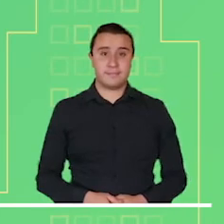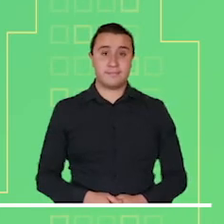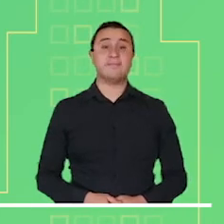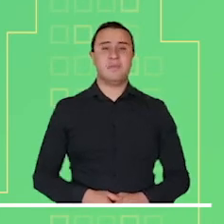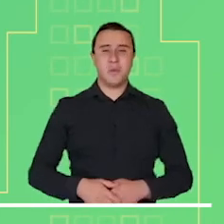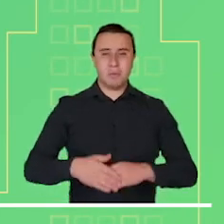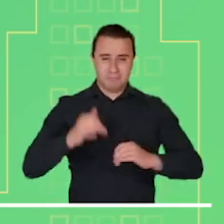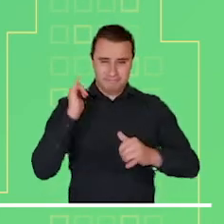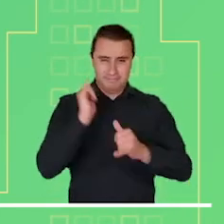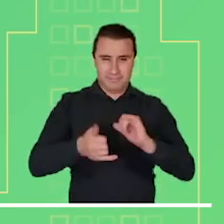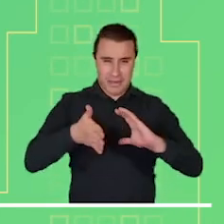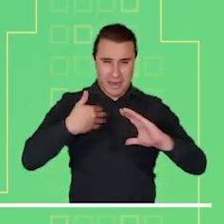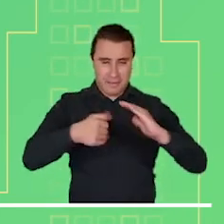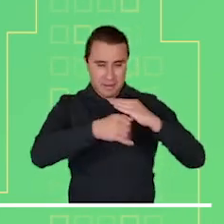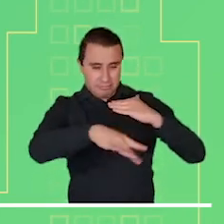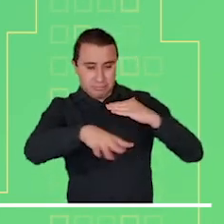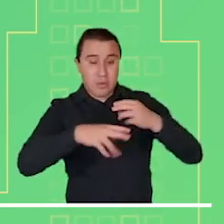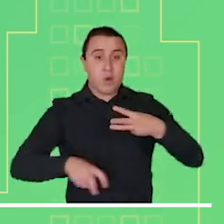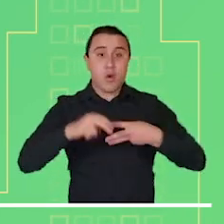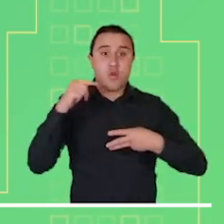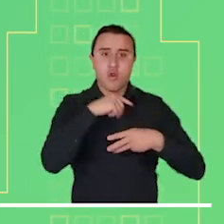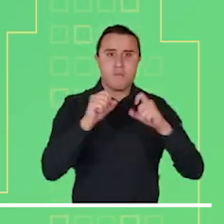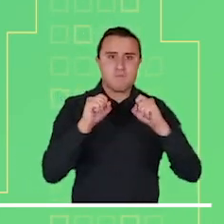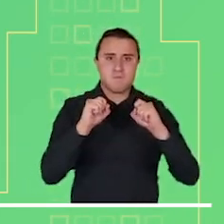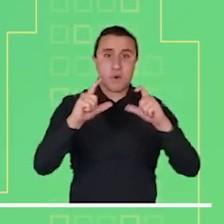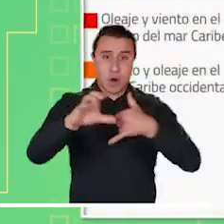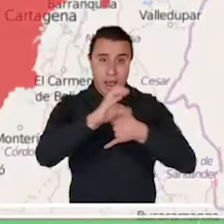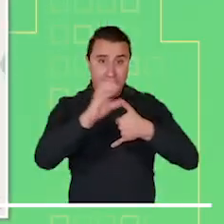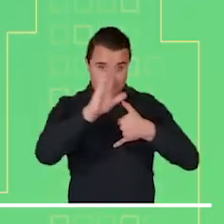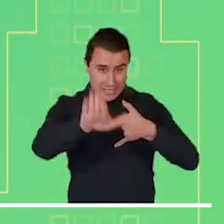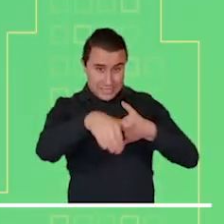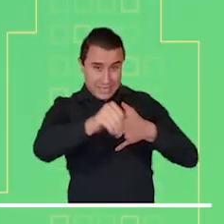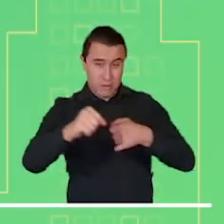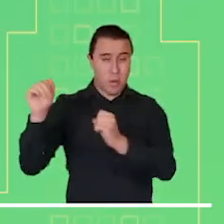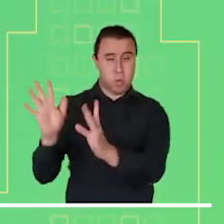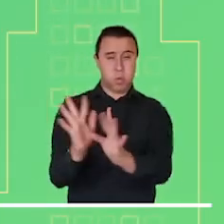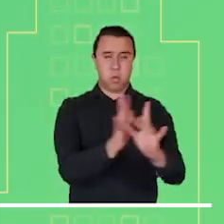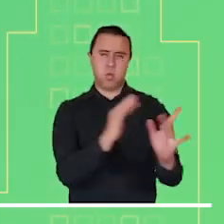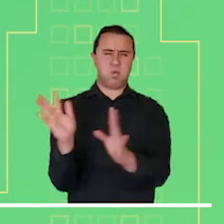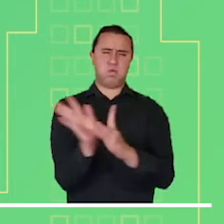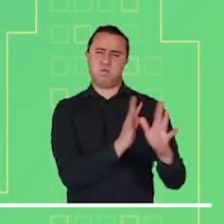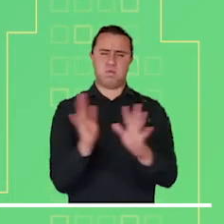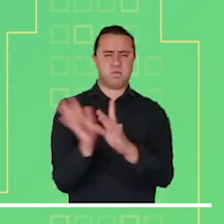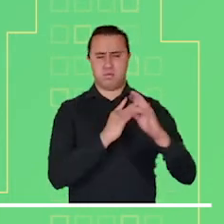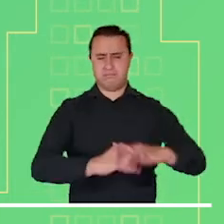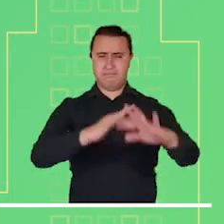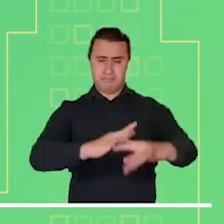Alerta roja por alta probabilidad de ocurrencia de deslizamientos de tierra en zonas inestables de Risaralda.